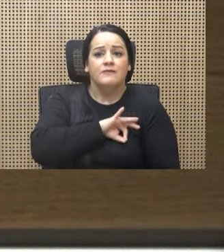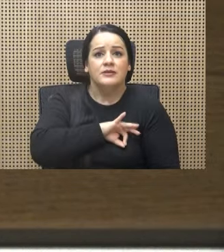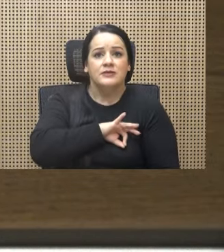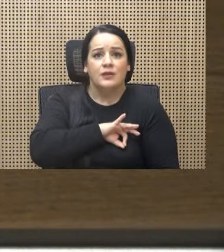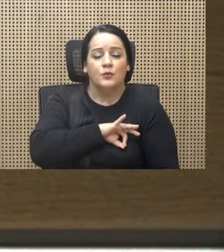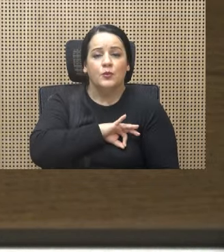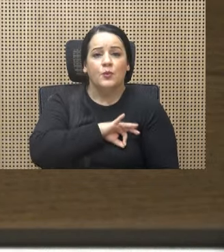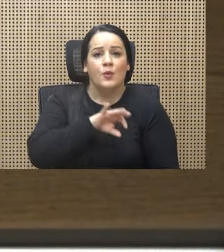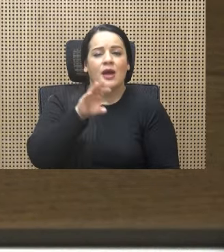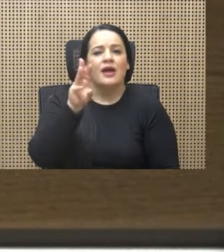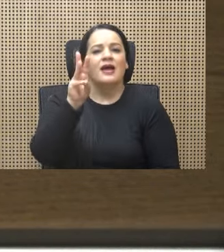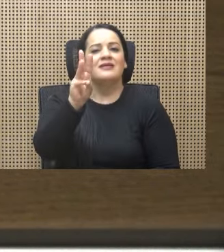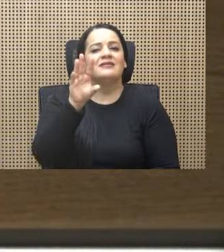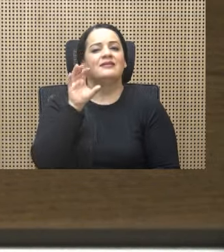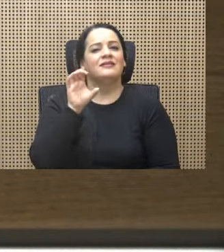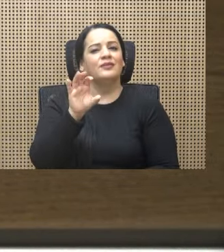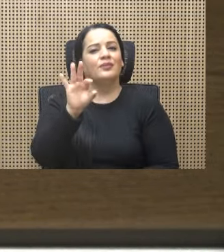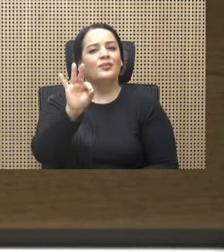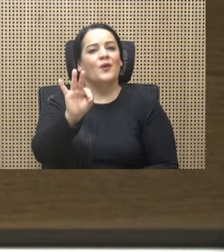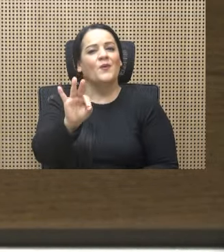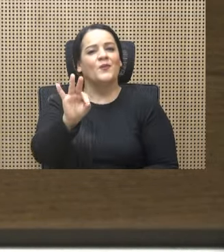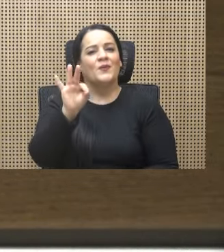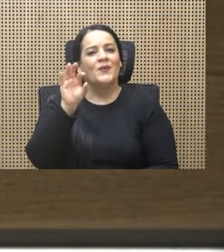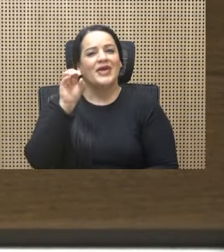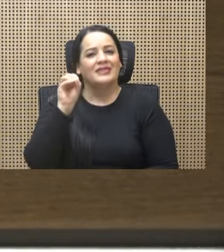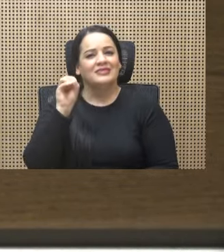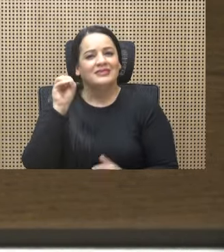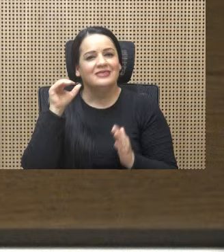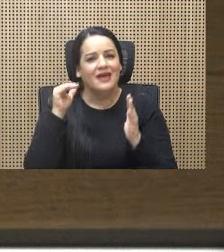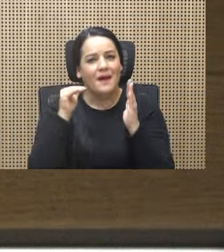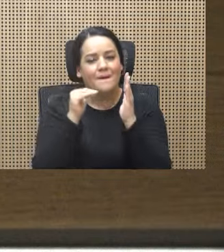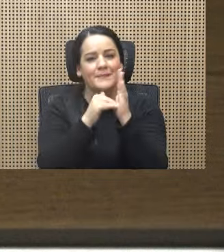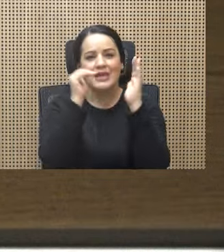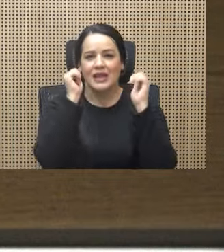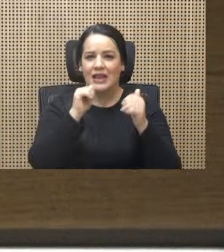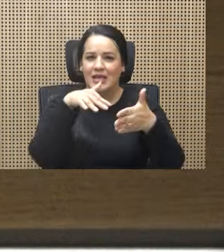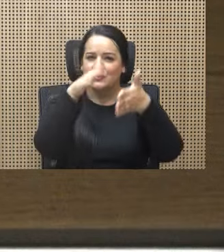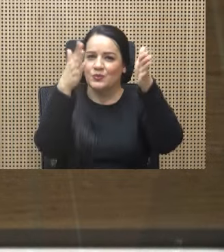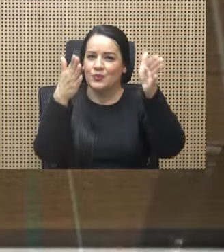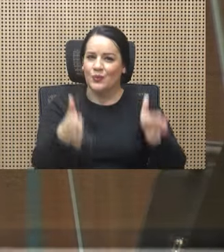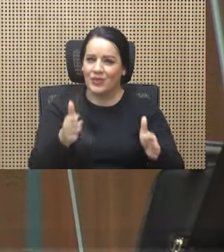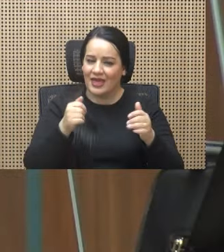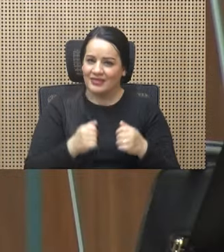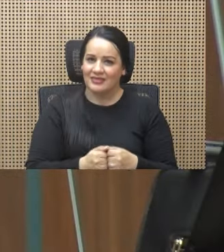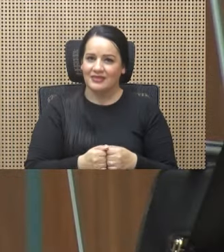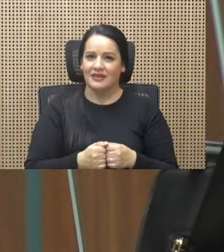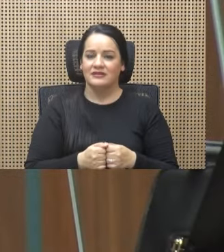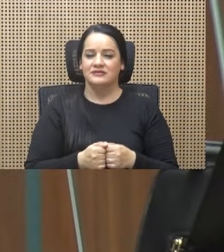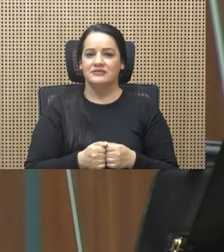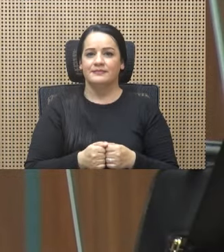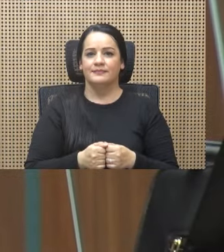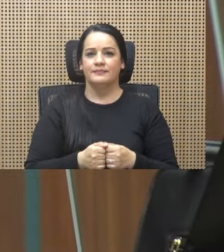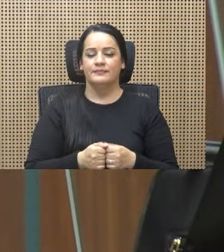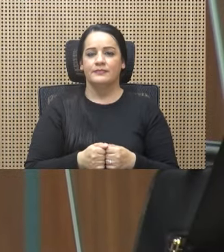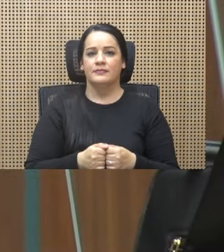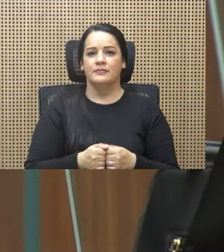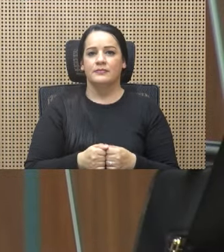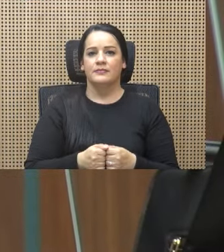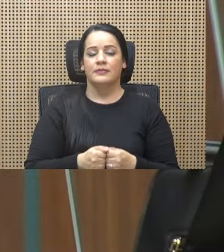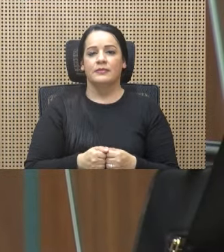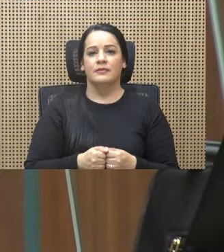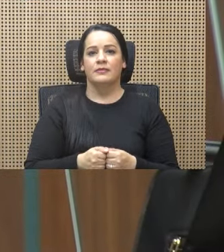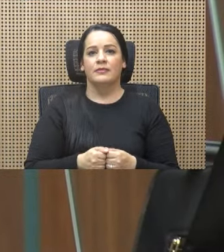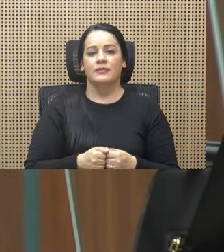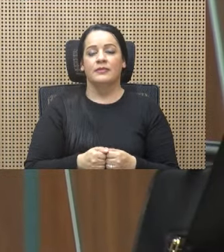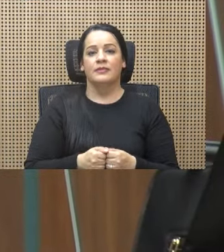690.000 estudiantes. Mientras